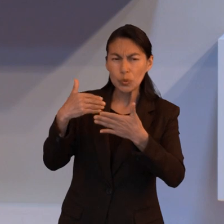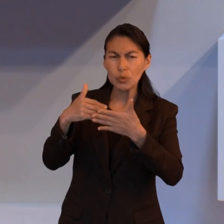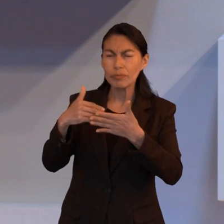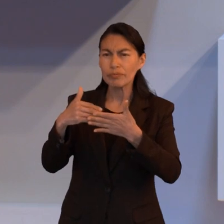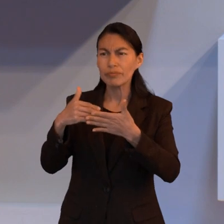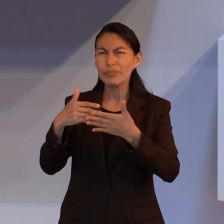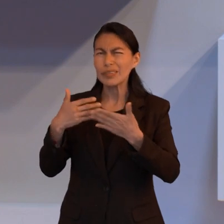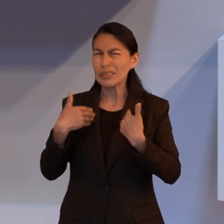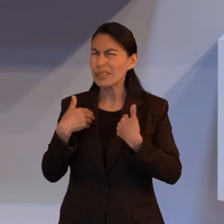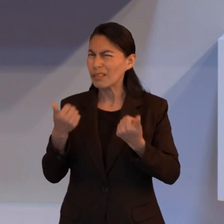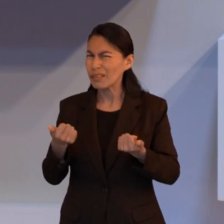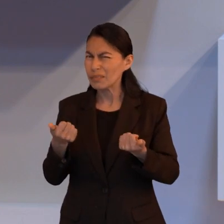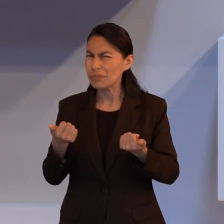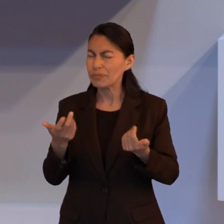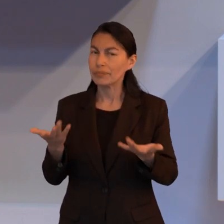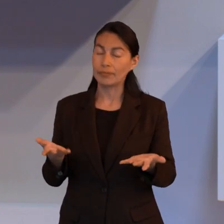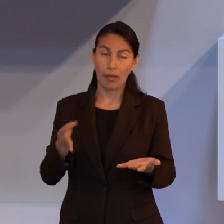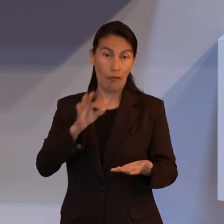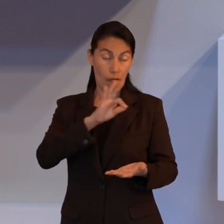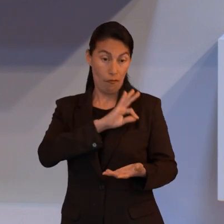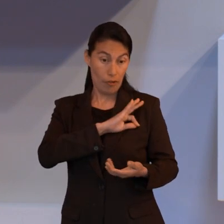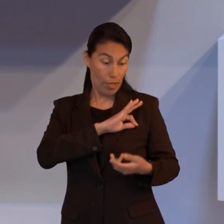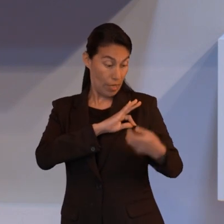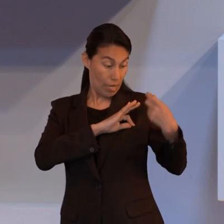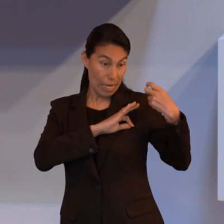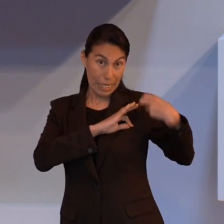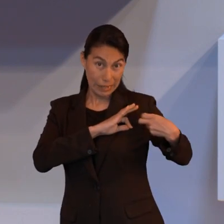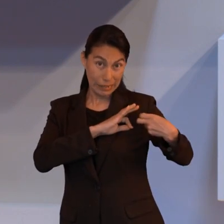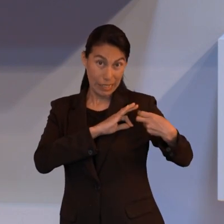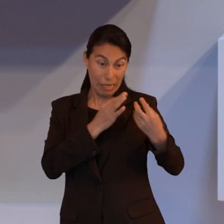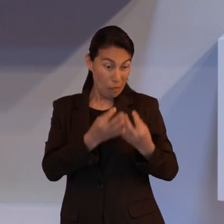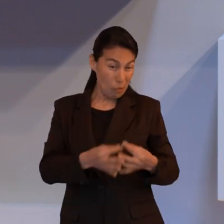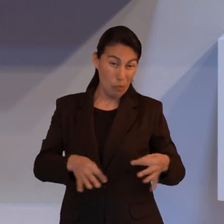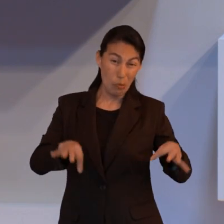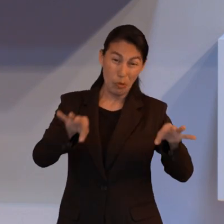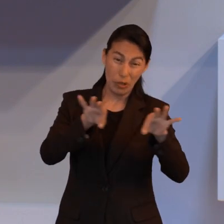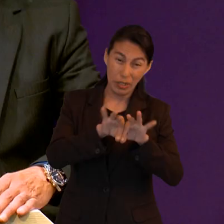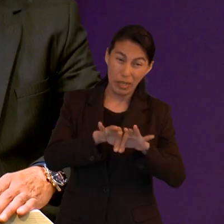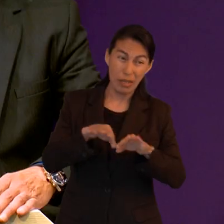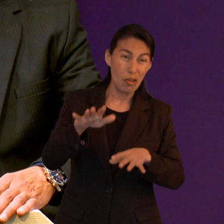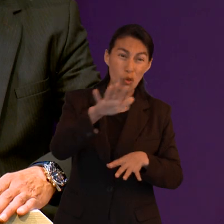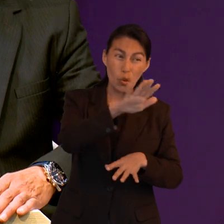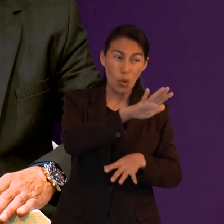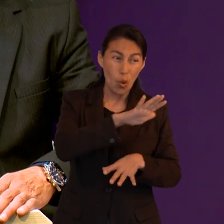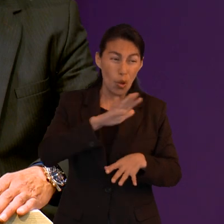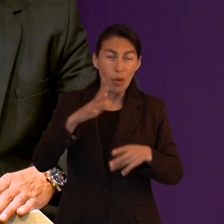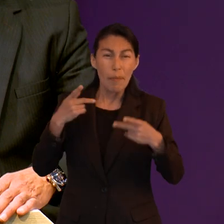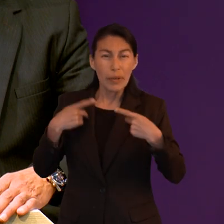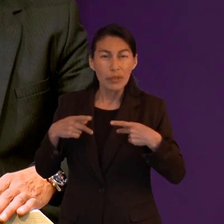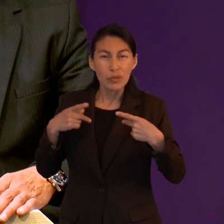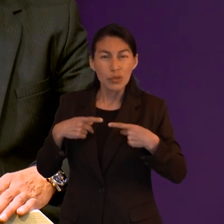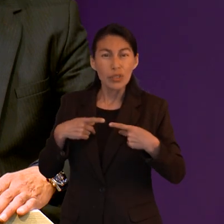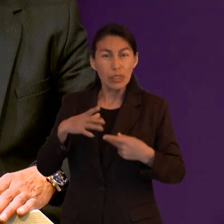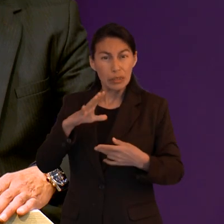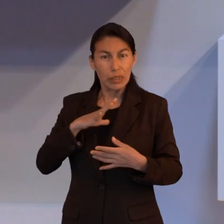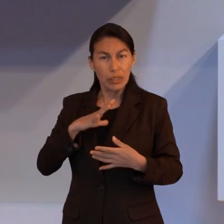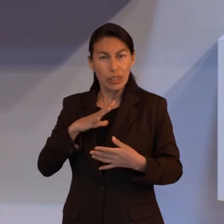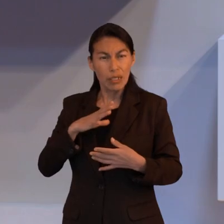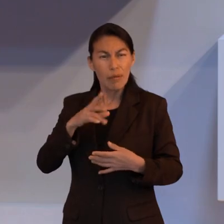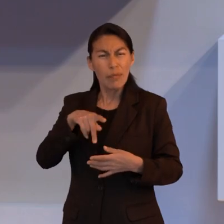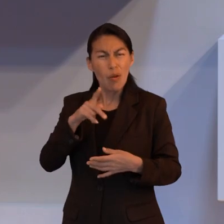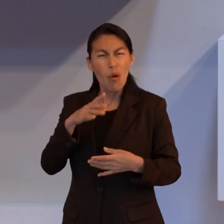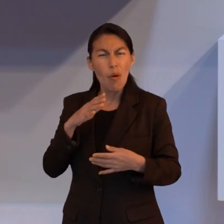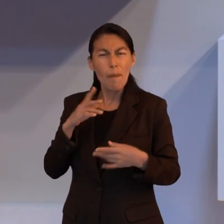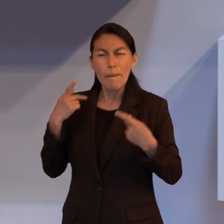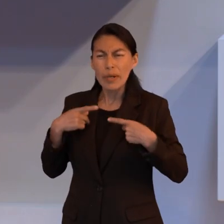Y la fe, sin duda, es importante para el pueblo del fin. Sin embargo, aparte de nosotros retener la fe, se menciona que